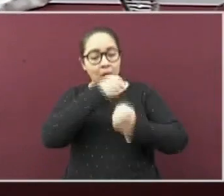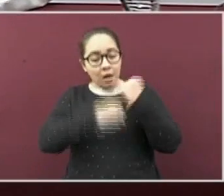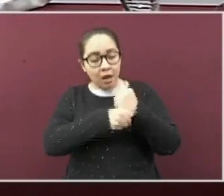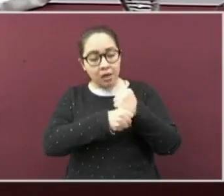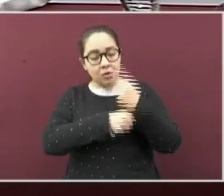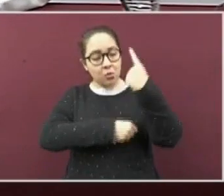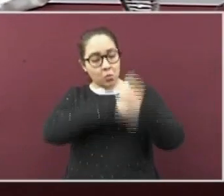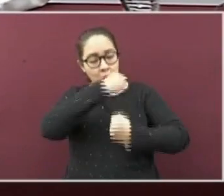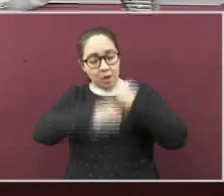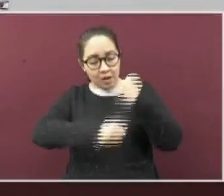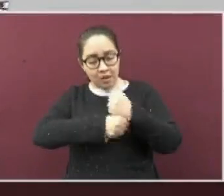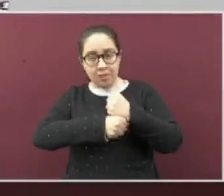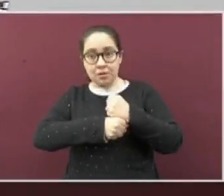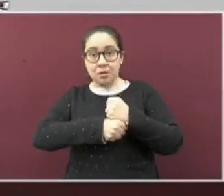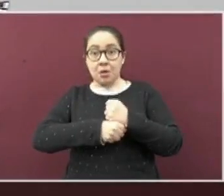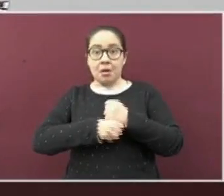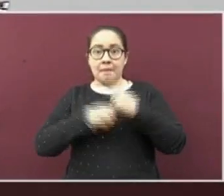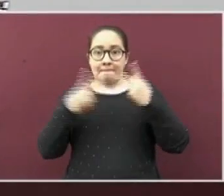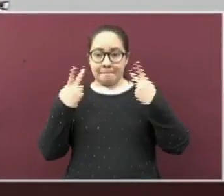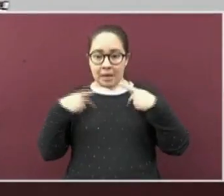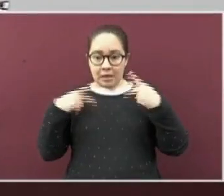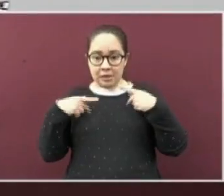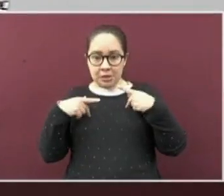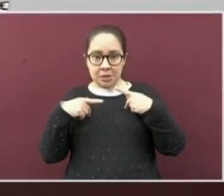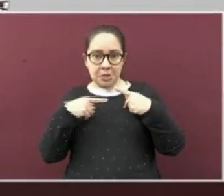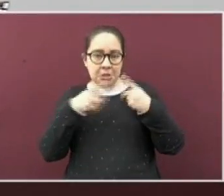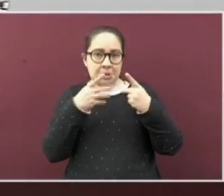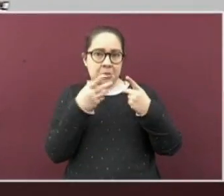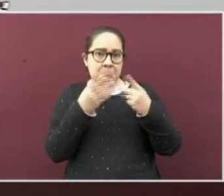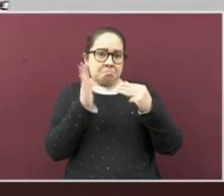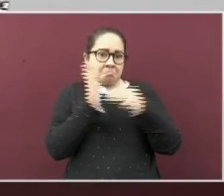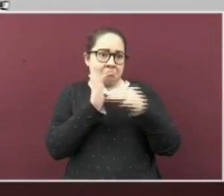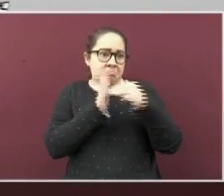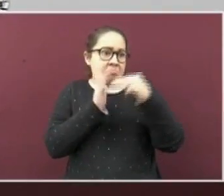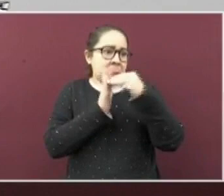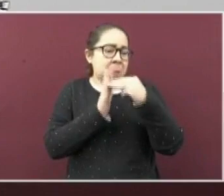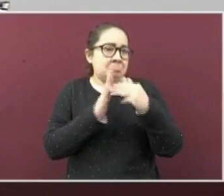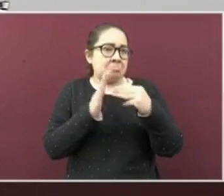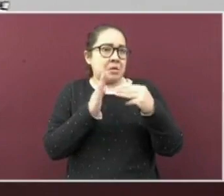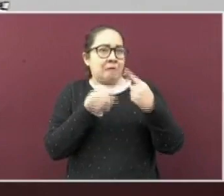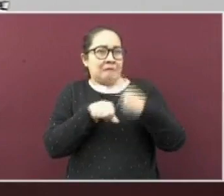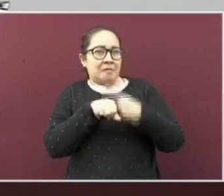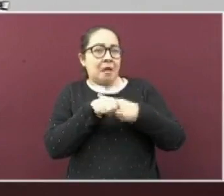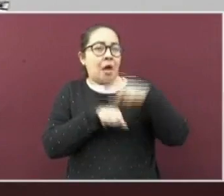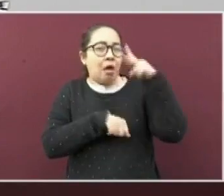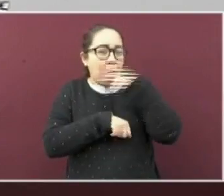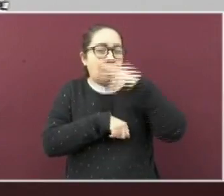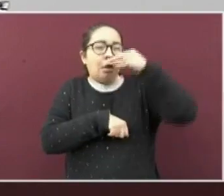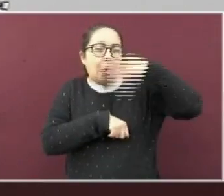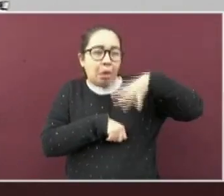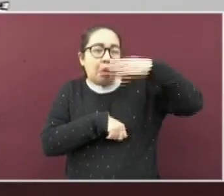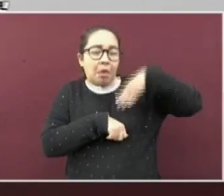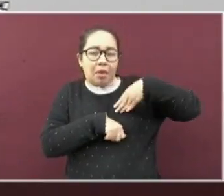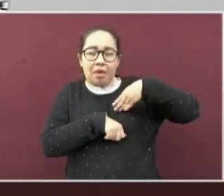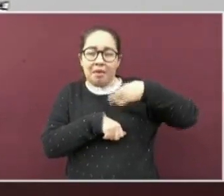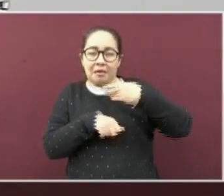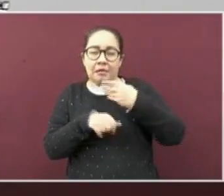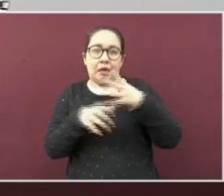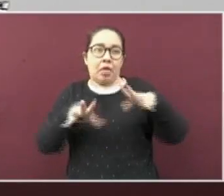millones de personas contraen enfermedades respiratorias, sobre todo en esta temporada invernal.